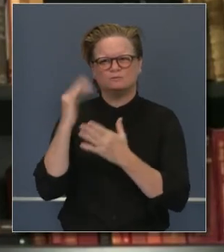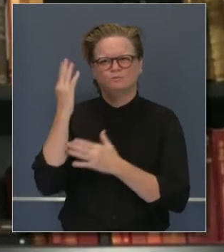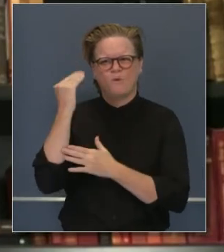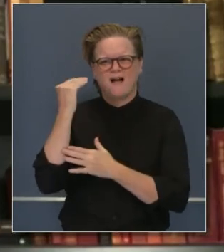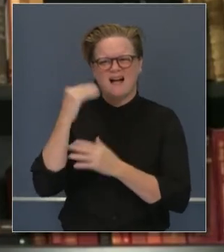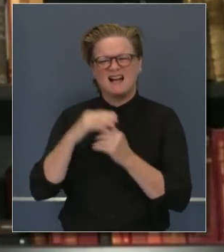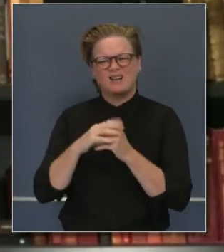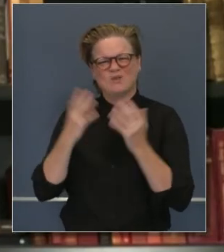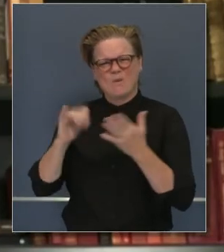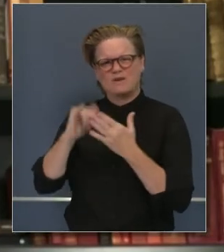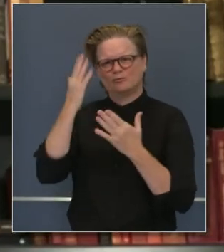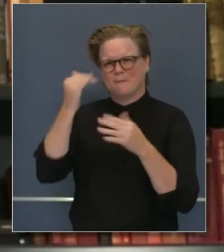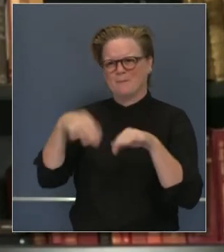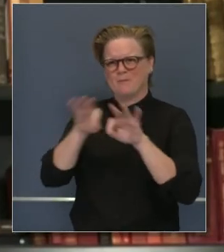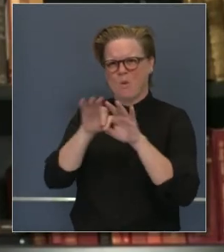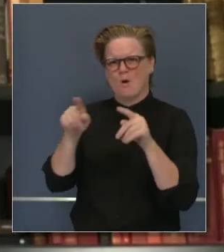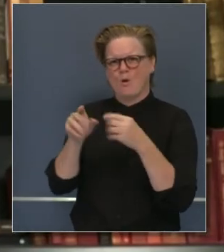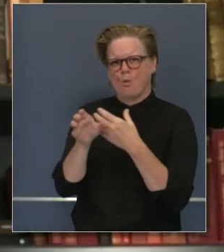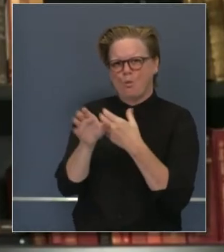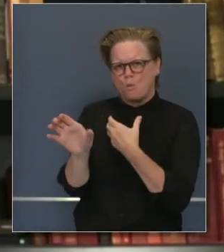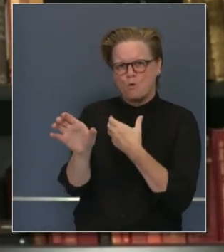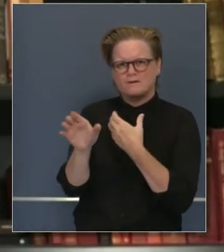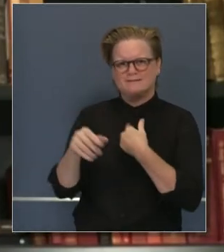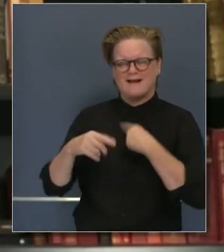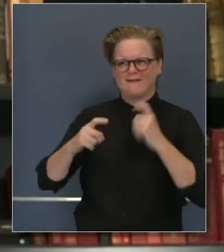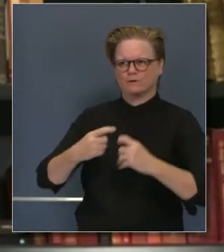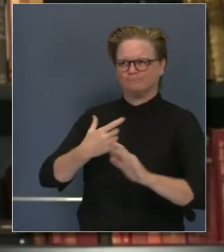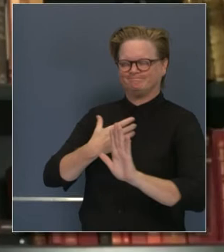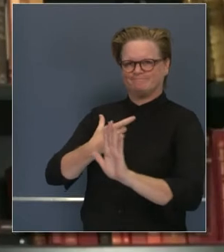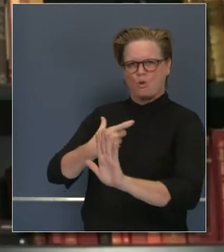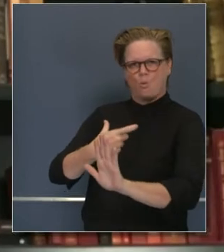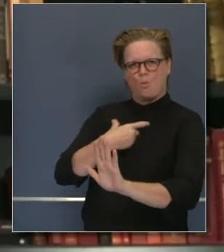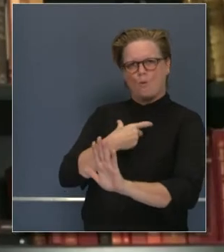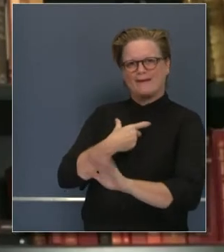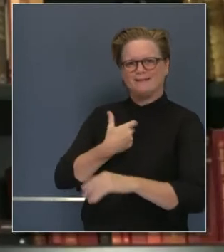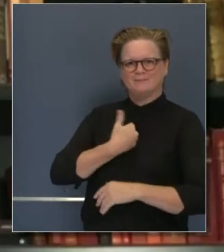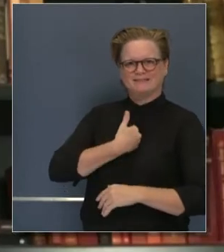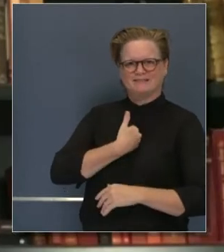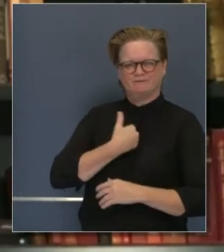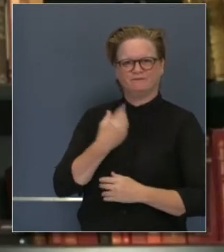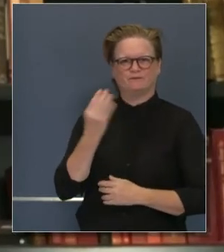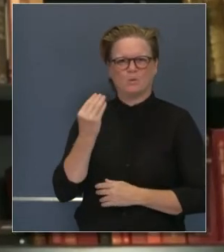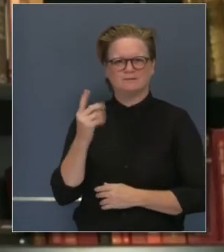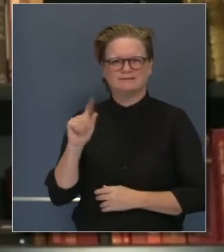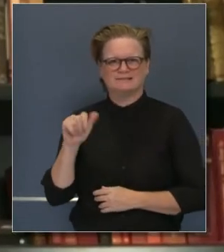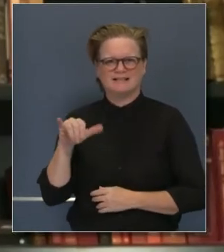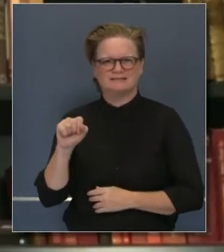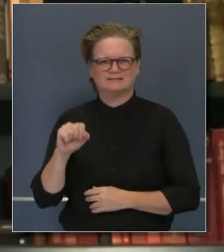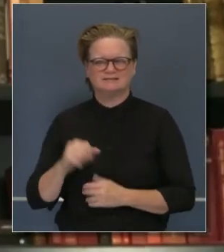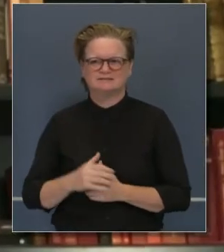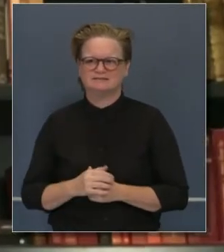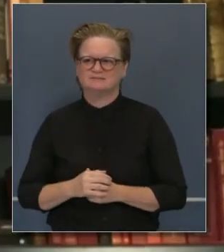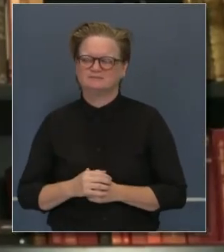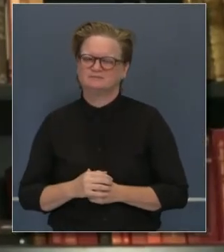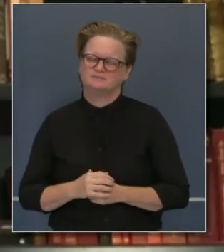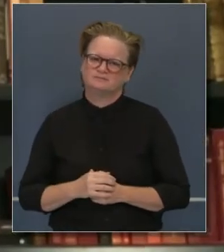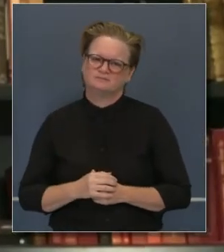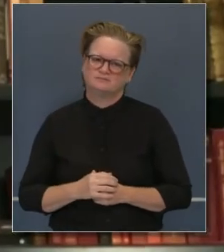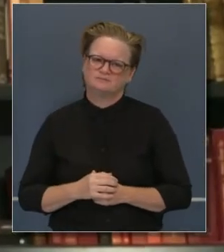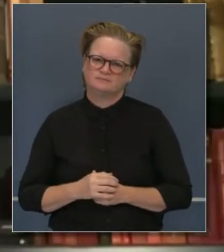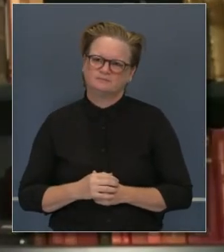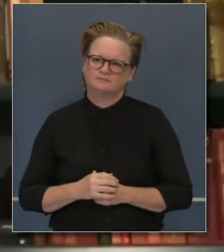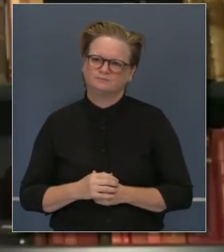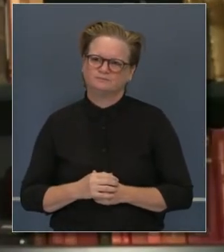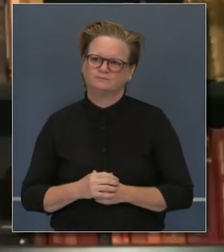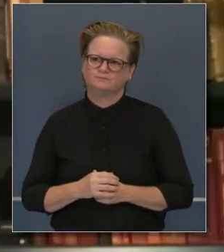anunció usted el viernes esta recomendación no esencial de quedarse en casa de 10 de la noche a 5 de